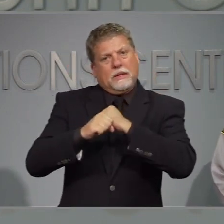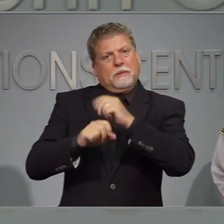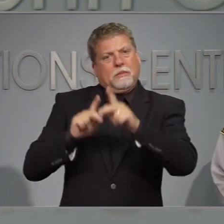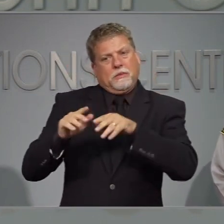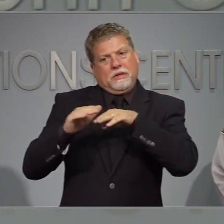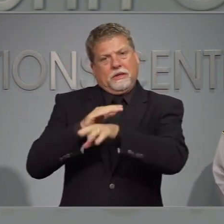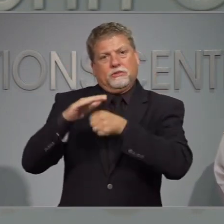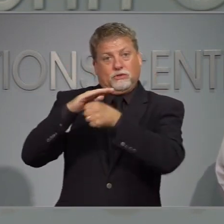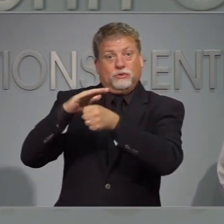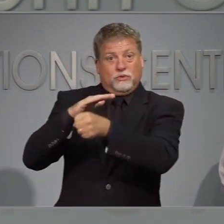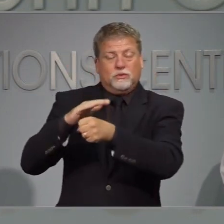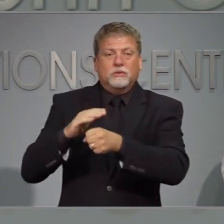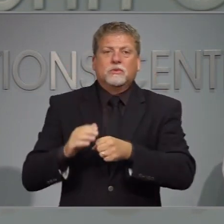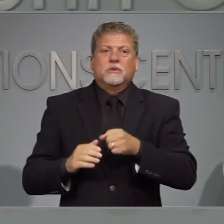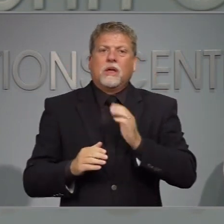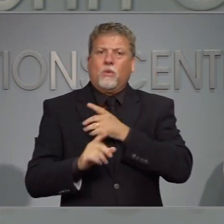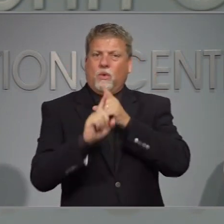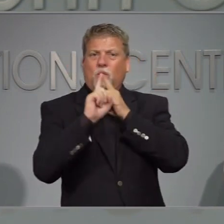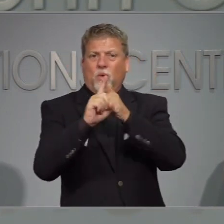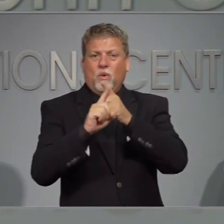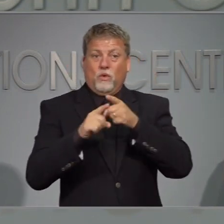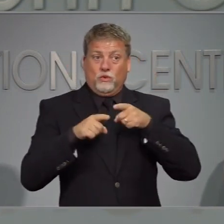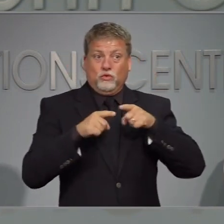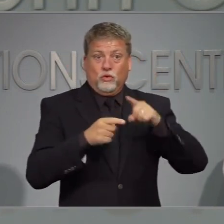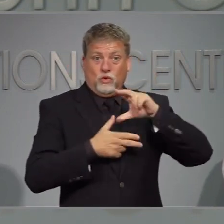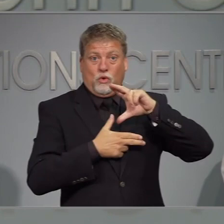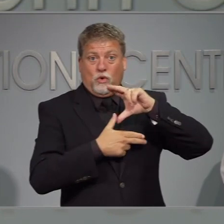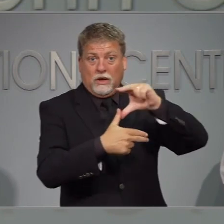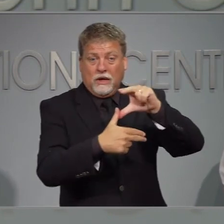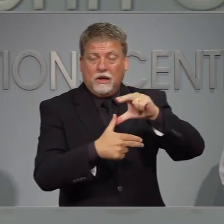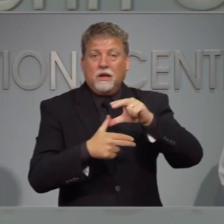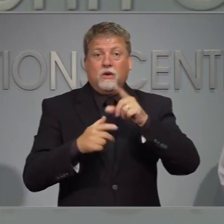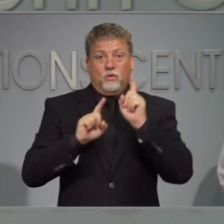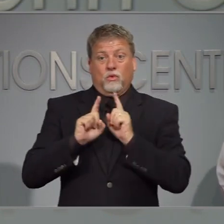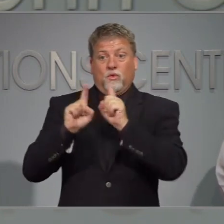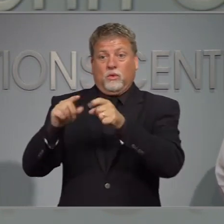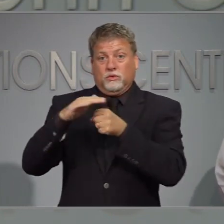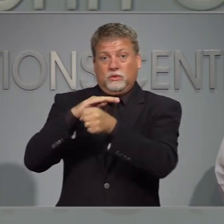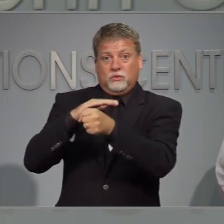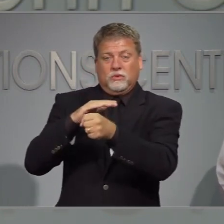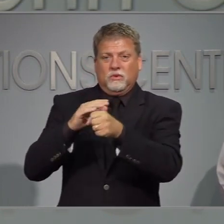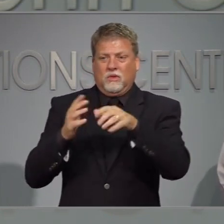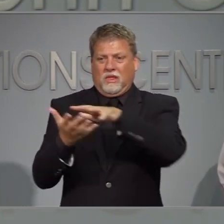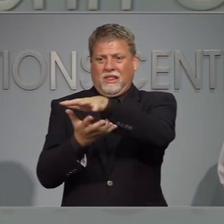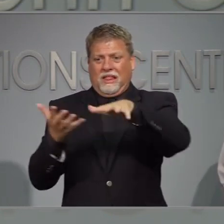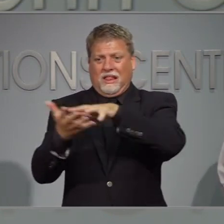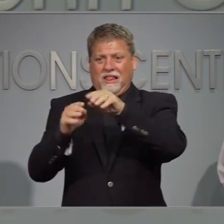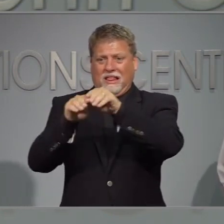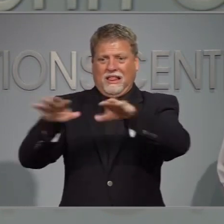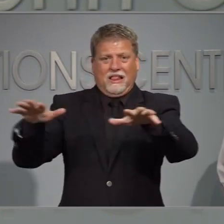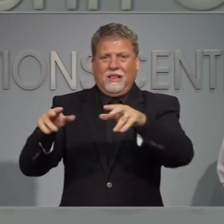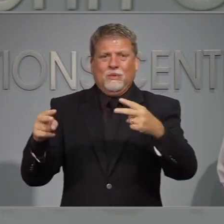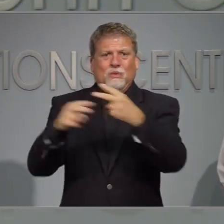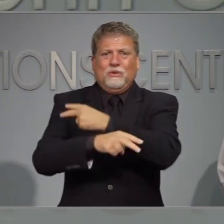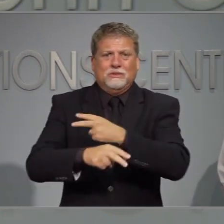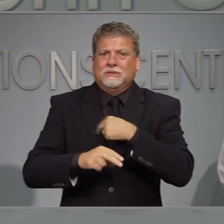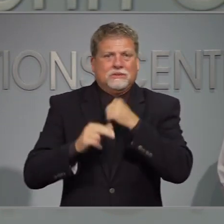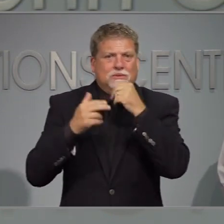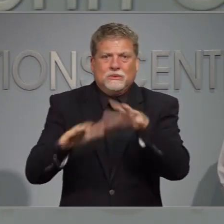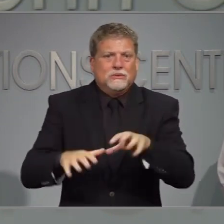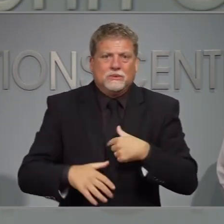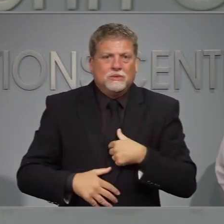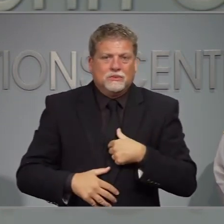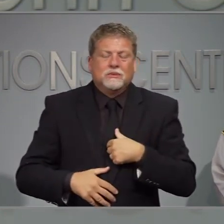y siguiendo estas pautas podemos protegernos de la tormenta y tratar de